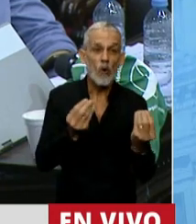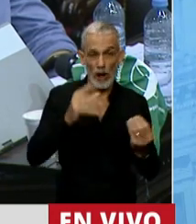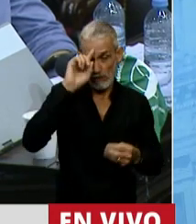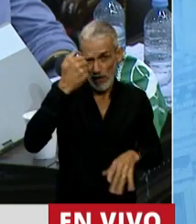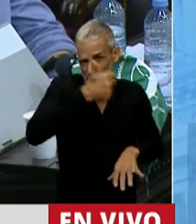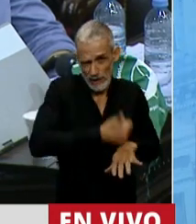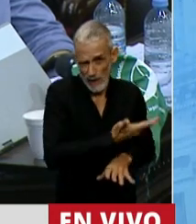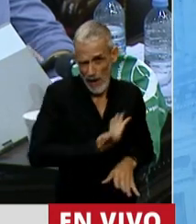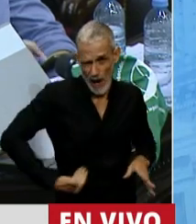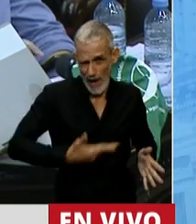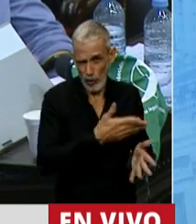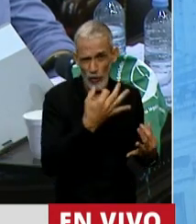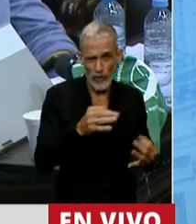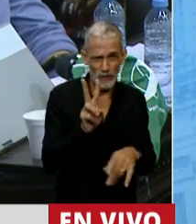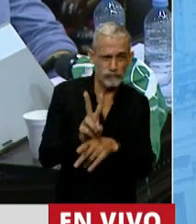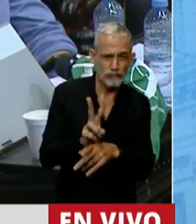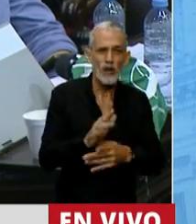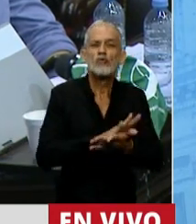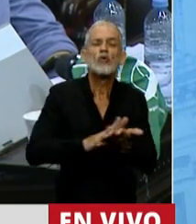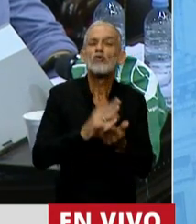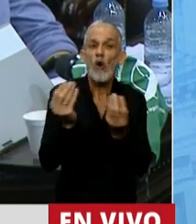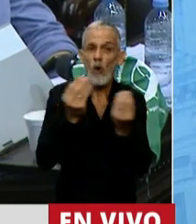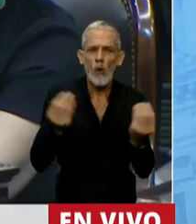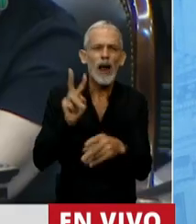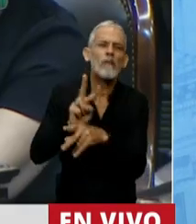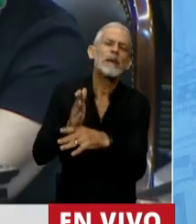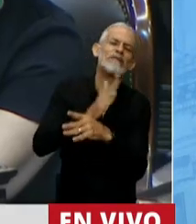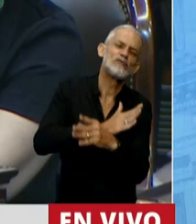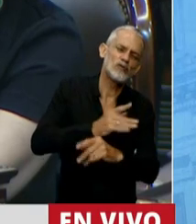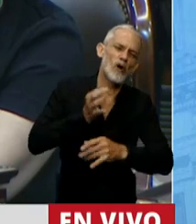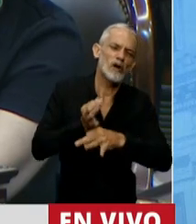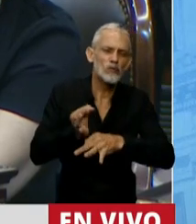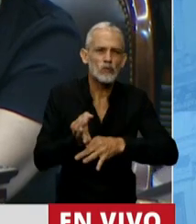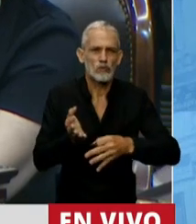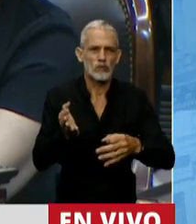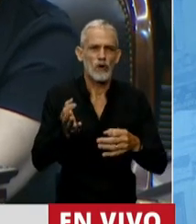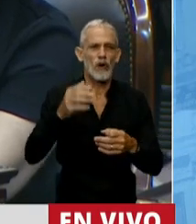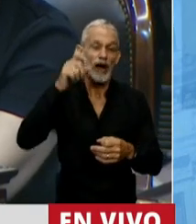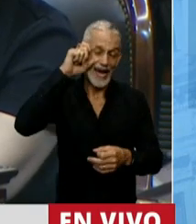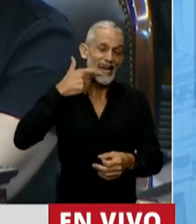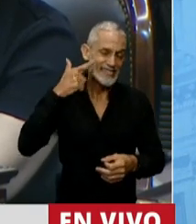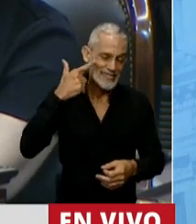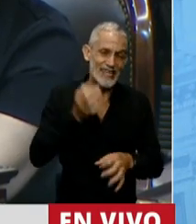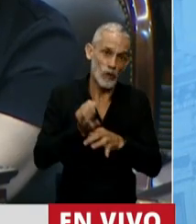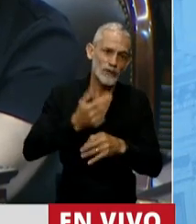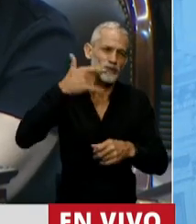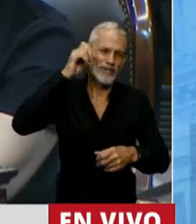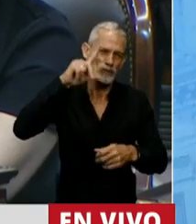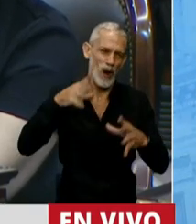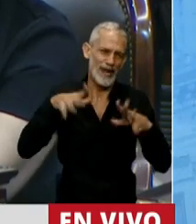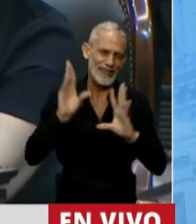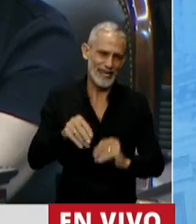el Estado presente. La salida es la prevención. La salida es la educación sexual integral.